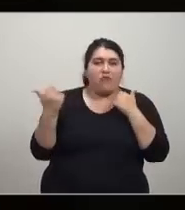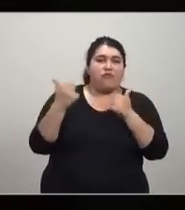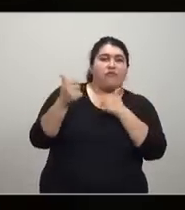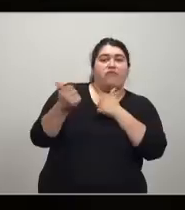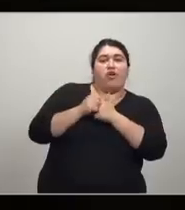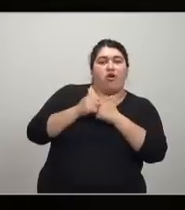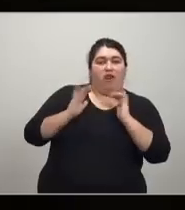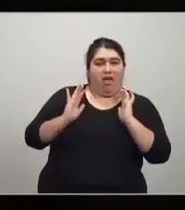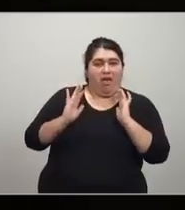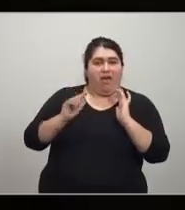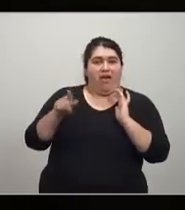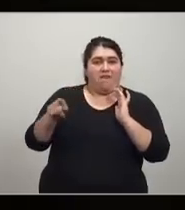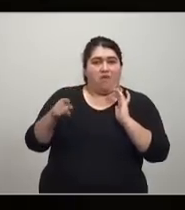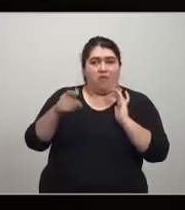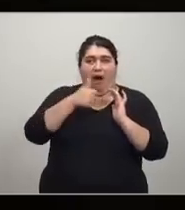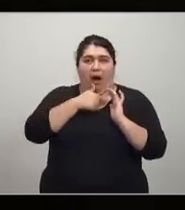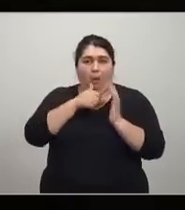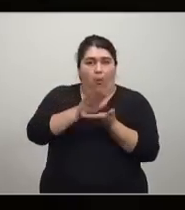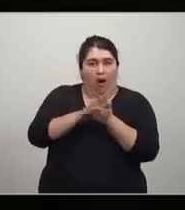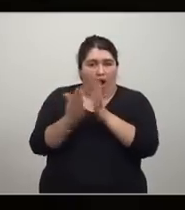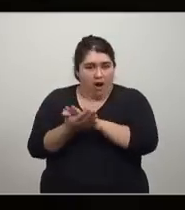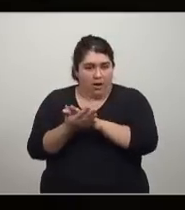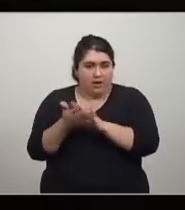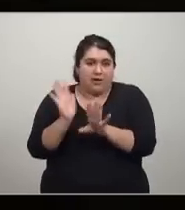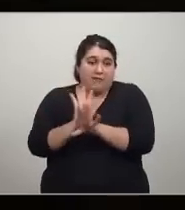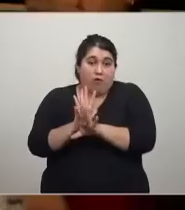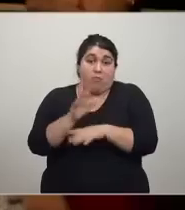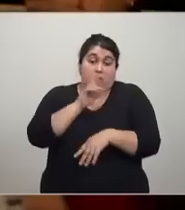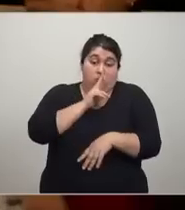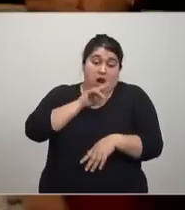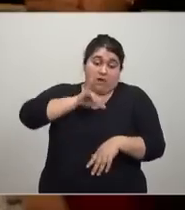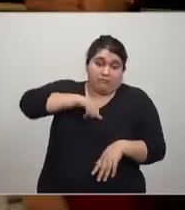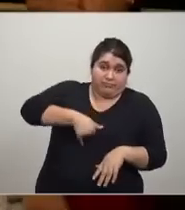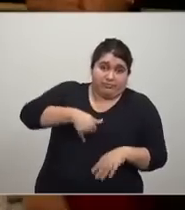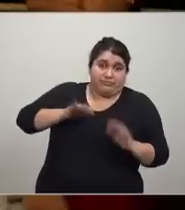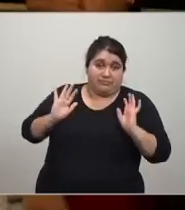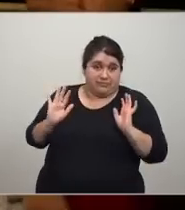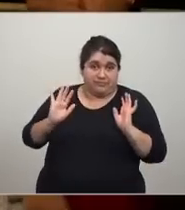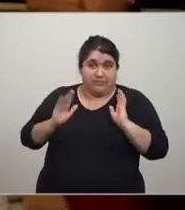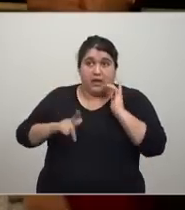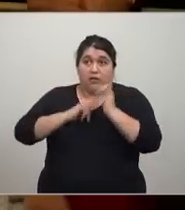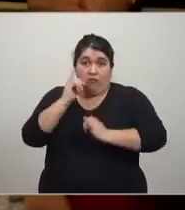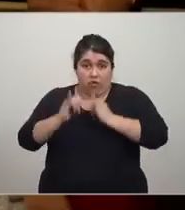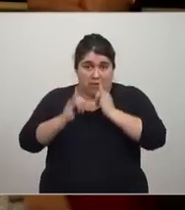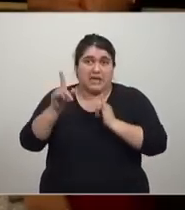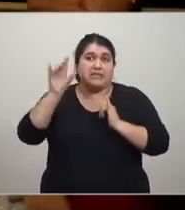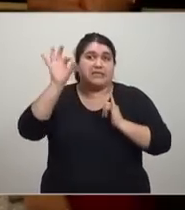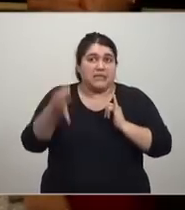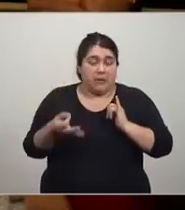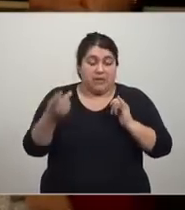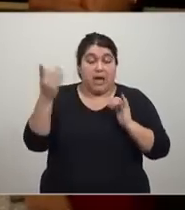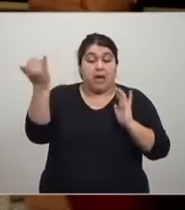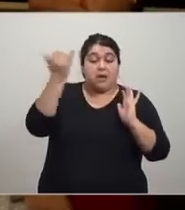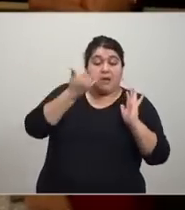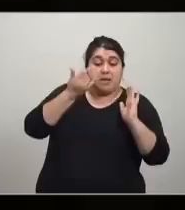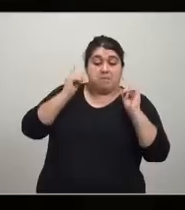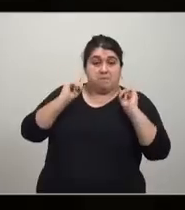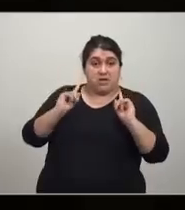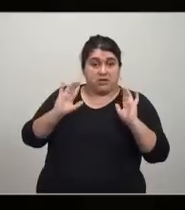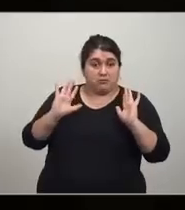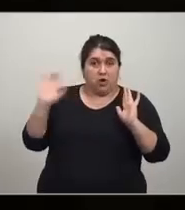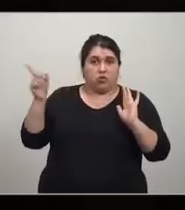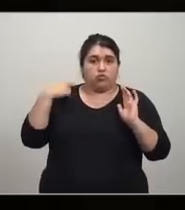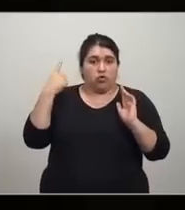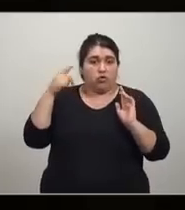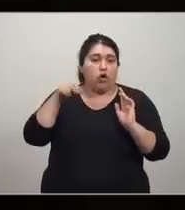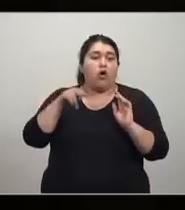no se moría. Fue un intercambio voluntario, nadie obligó a la chica, informado, sabía lo que estaba haciendo y todos